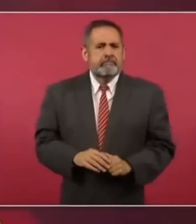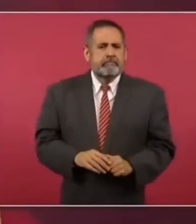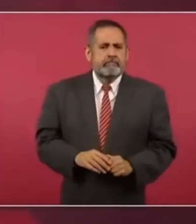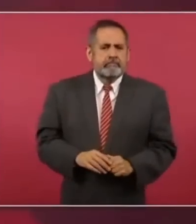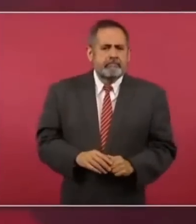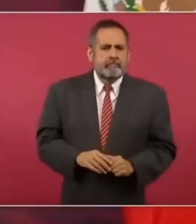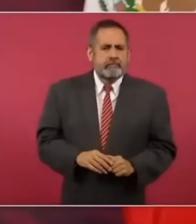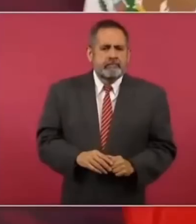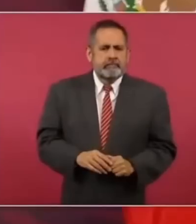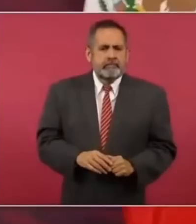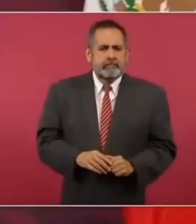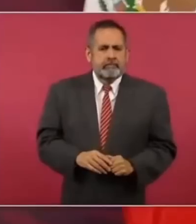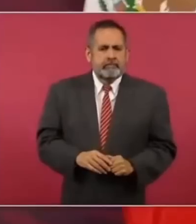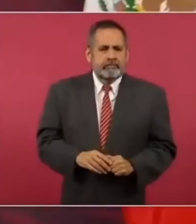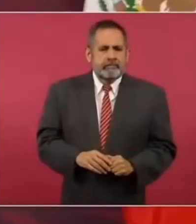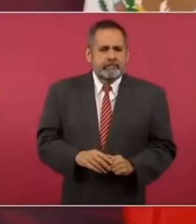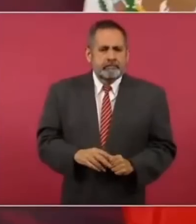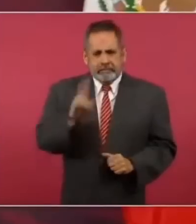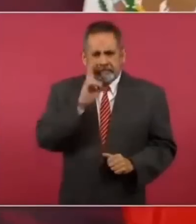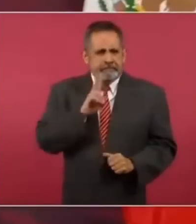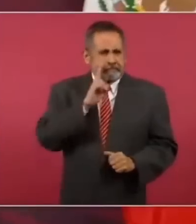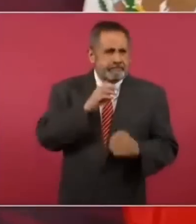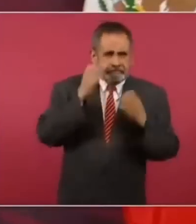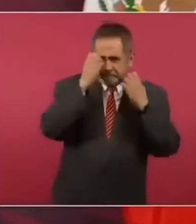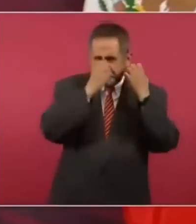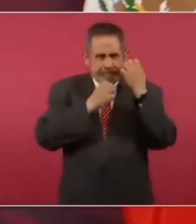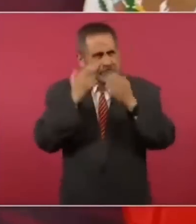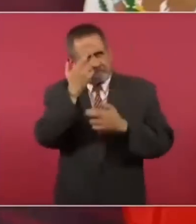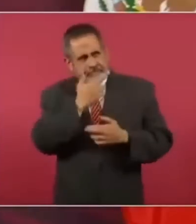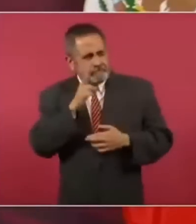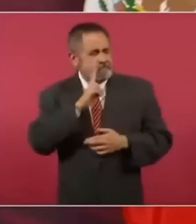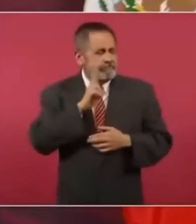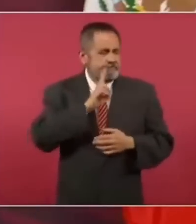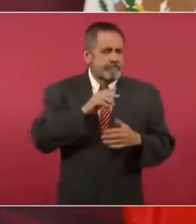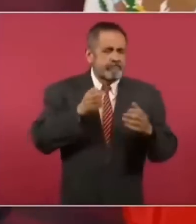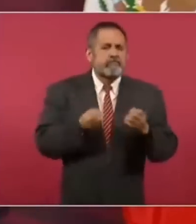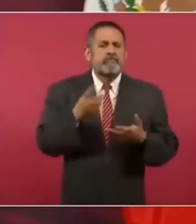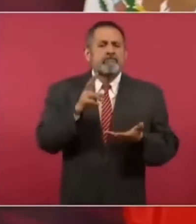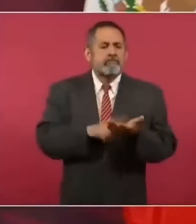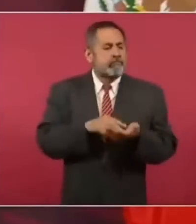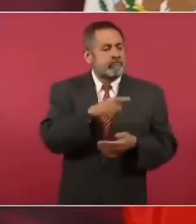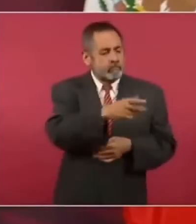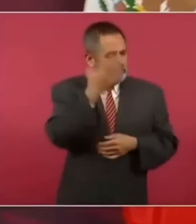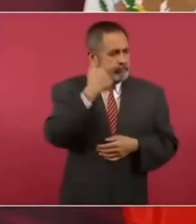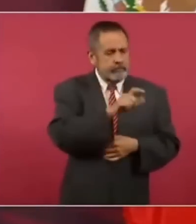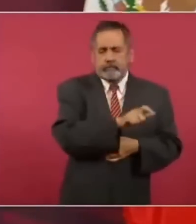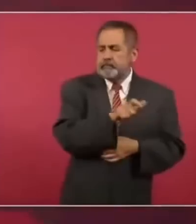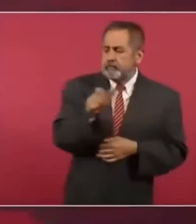a ver vamos a hacer una auditoría ¿cuánto compraste?